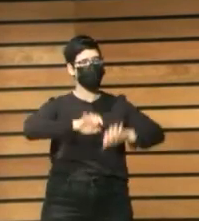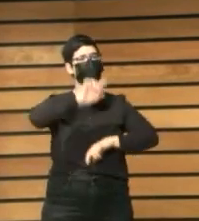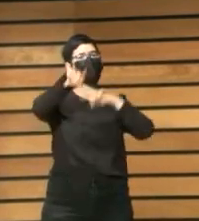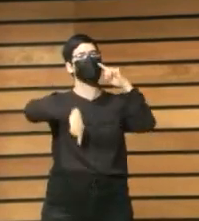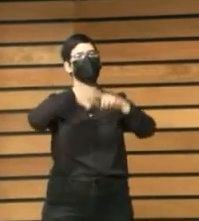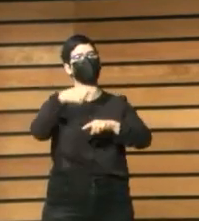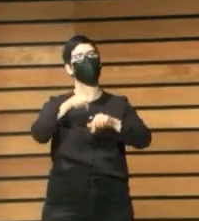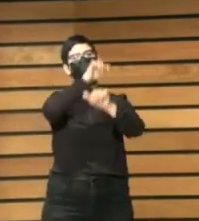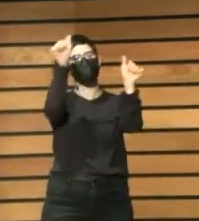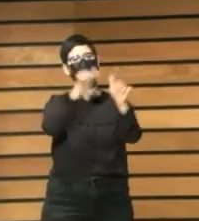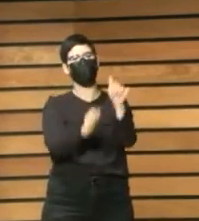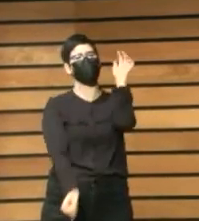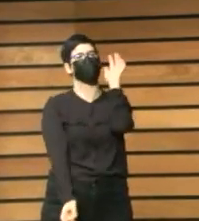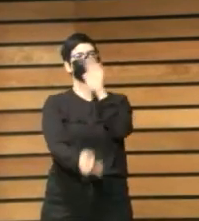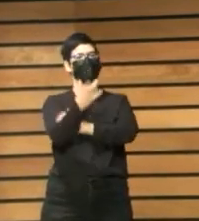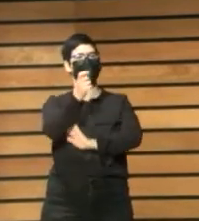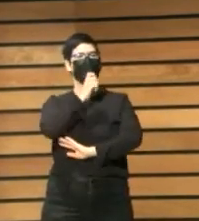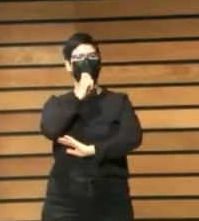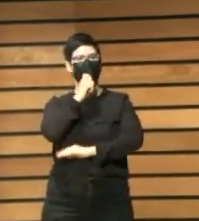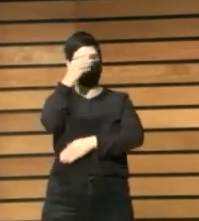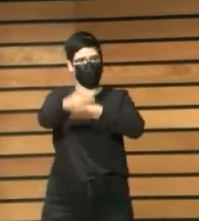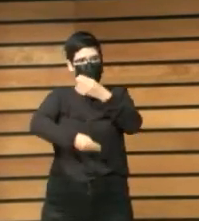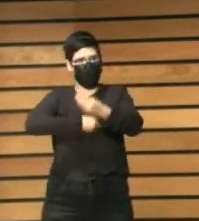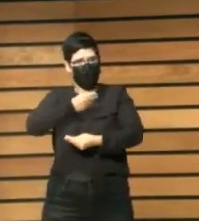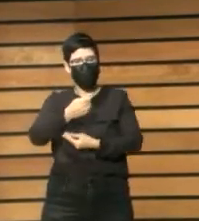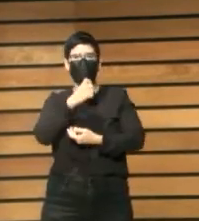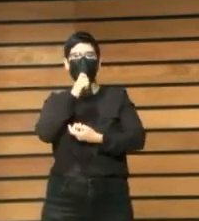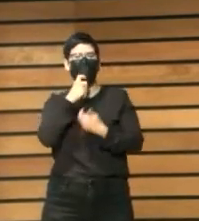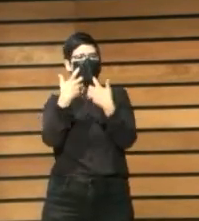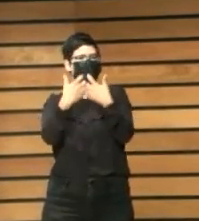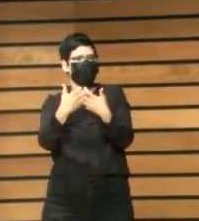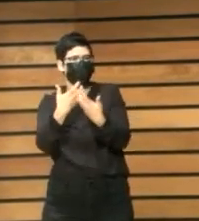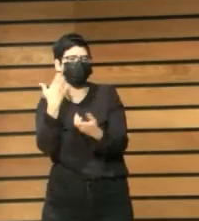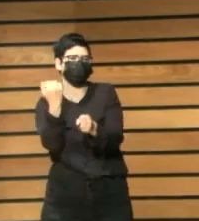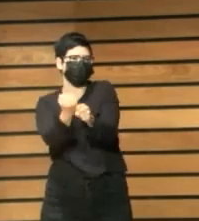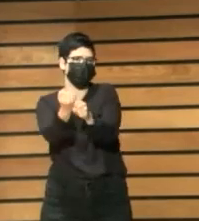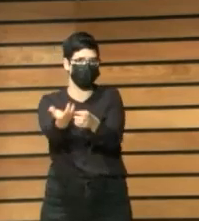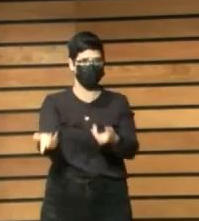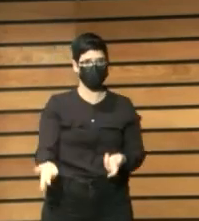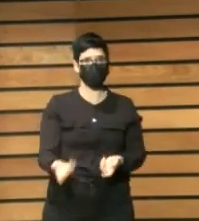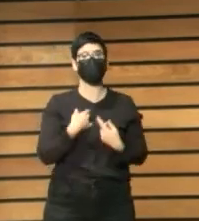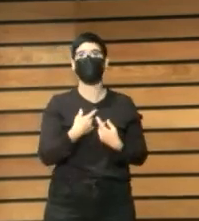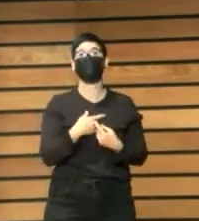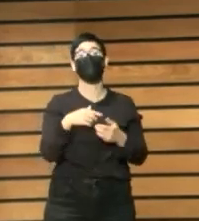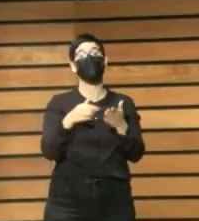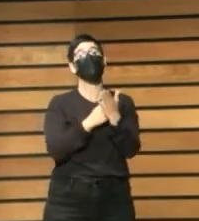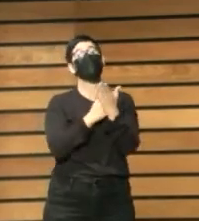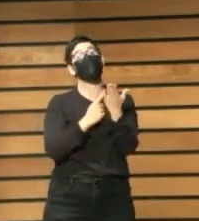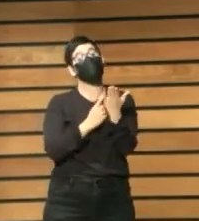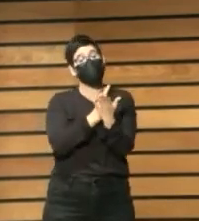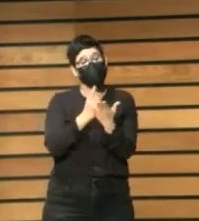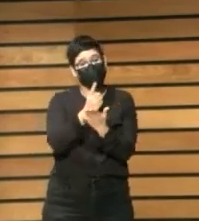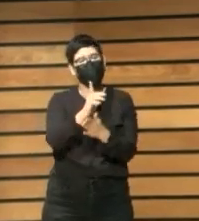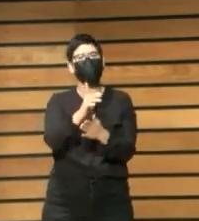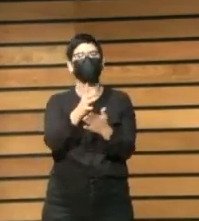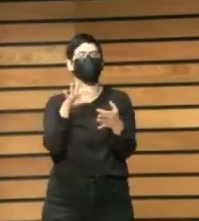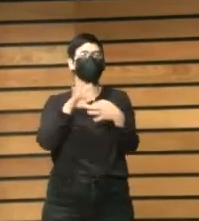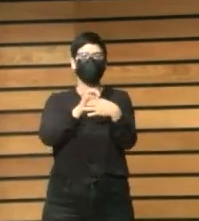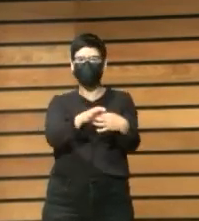podemos hacer. Un mapa de las necesidades de los usuarios ya se ha dicho también aquí y ya se está haciendo,